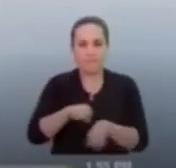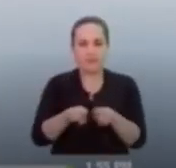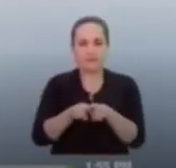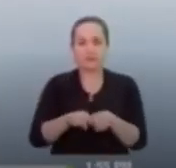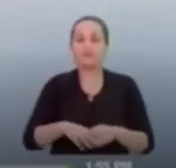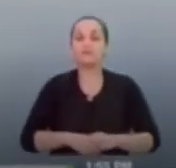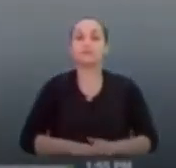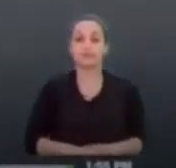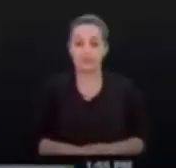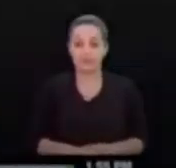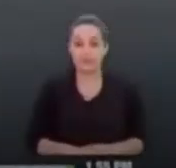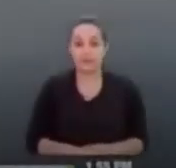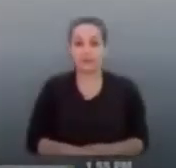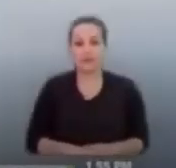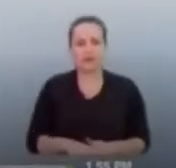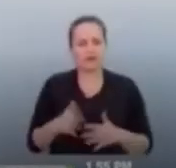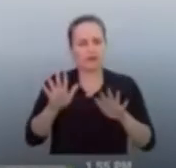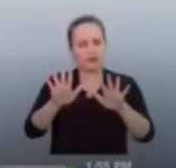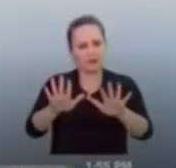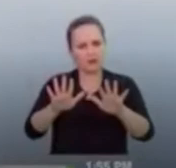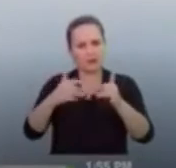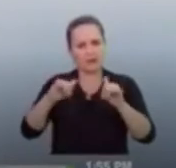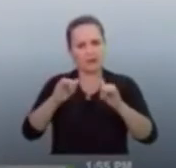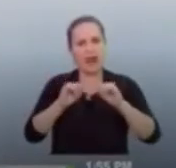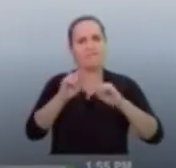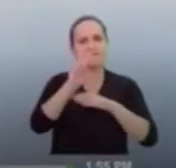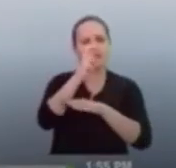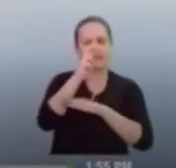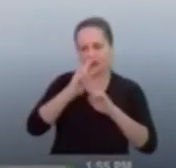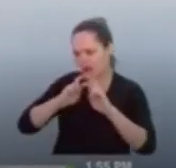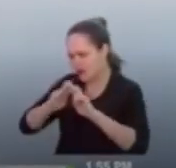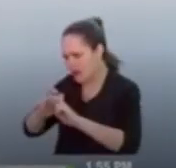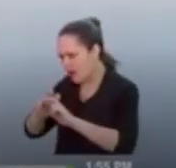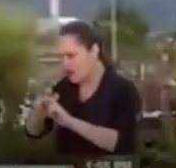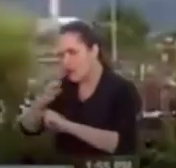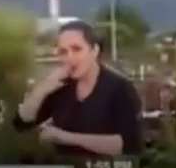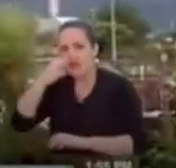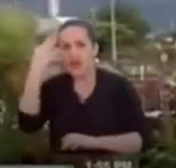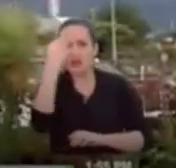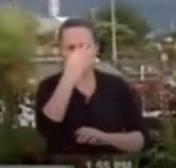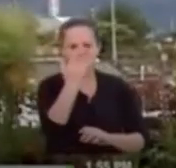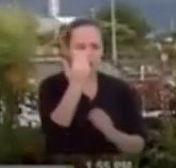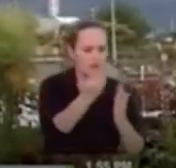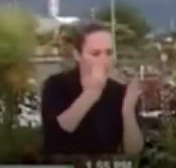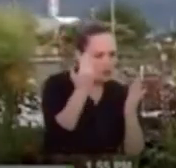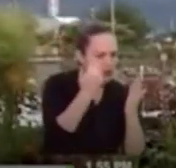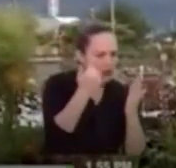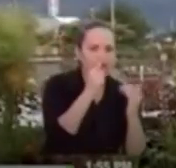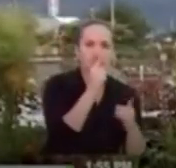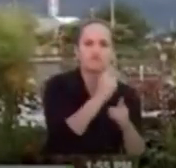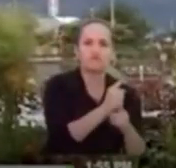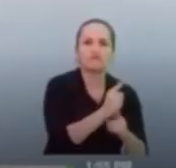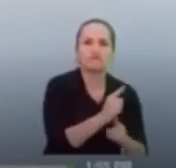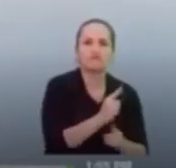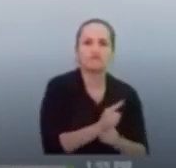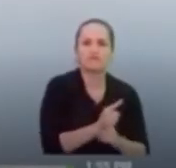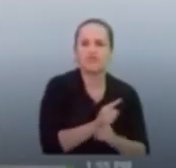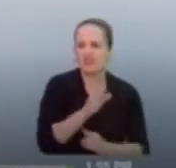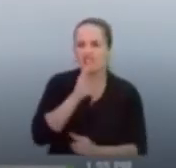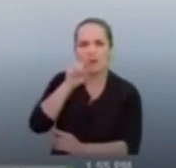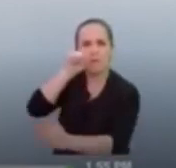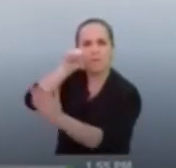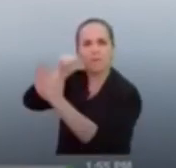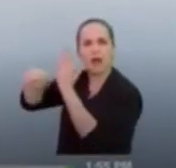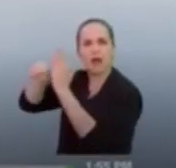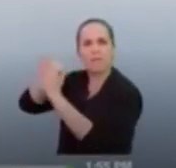La fiscalía encontró que las denuncias de estos líderes comunitarios tenían sustento. A partir de ese día no solo comenzó a investigar el doble crimen, sino también